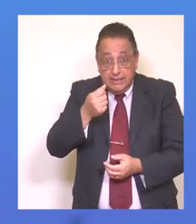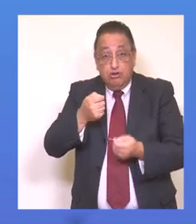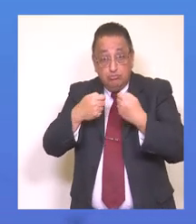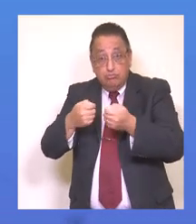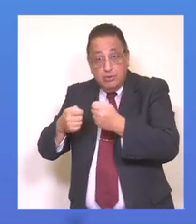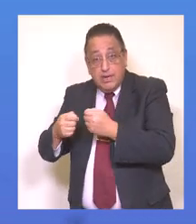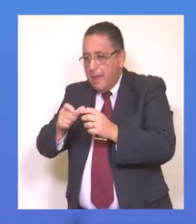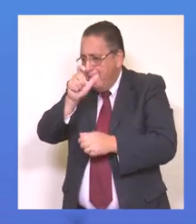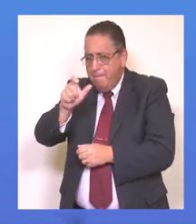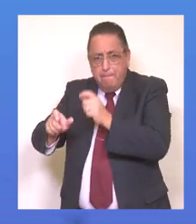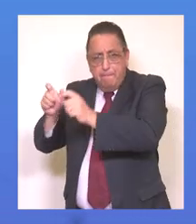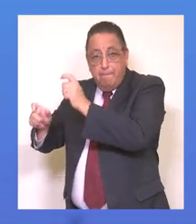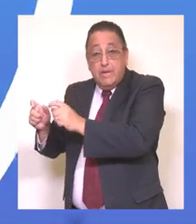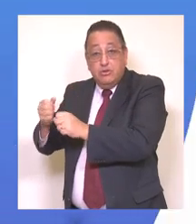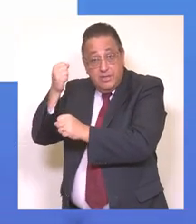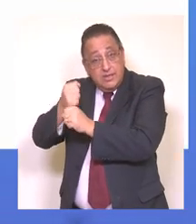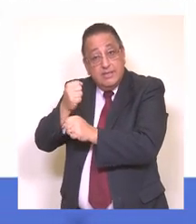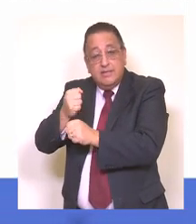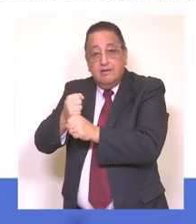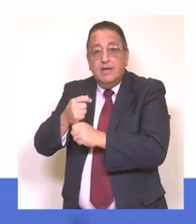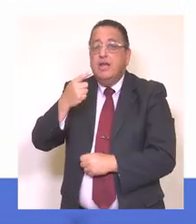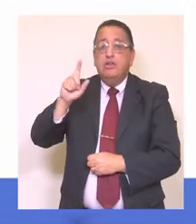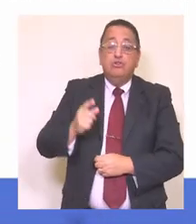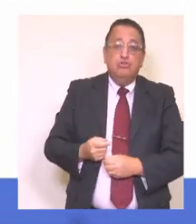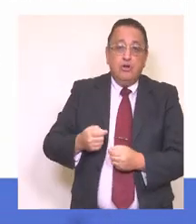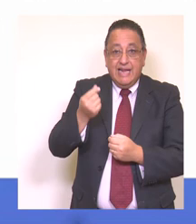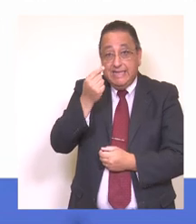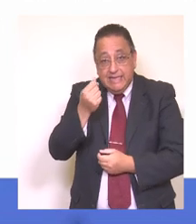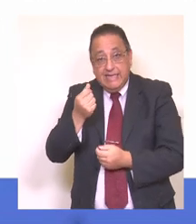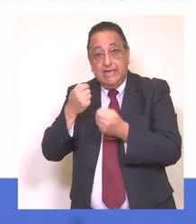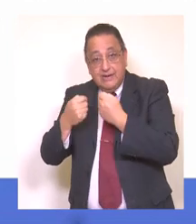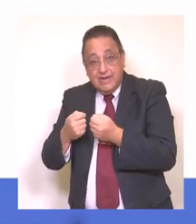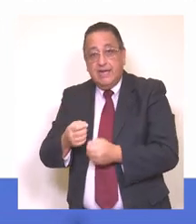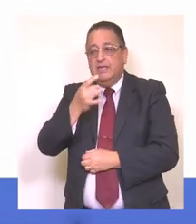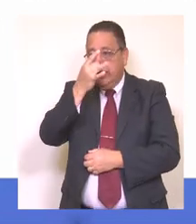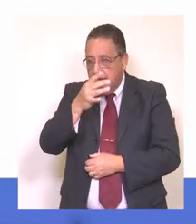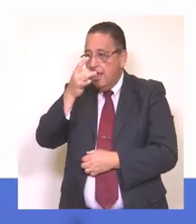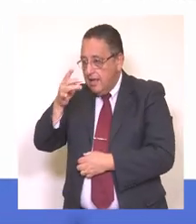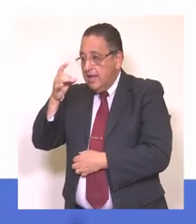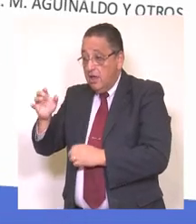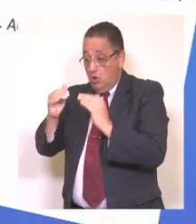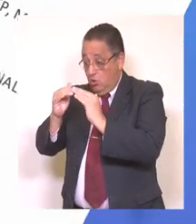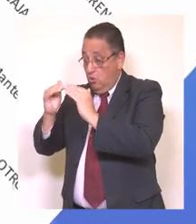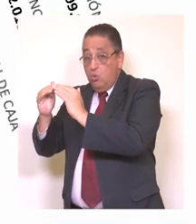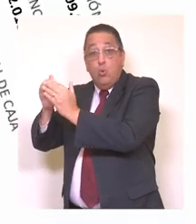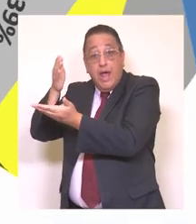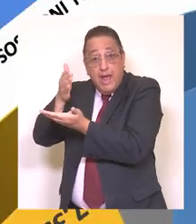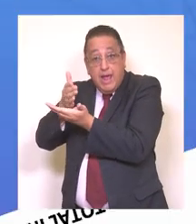como lo decía, en el personal que tiene a su cargo y también en los gastos de funcionamiento que significa cada uno de sus